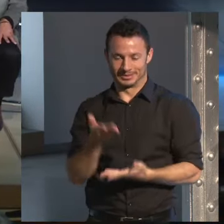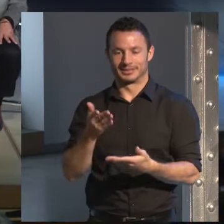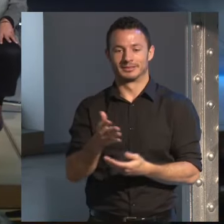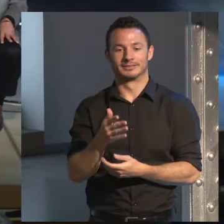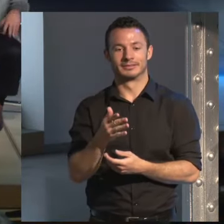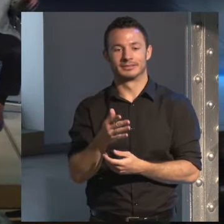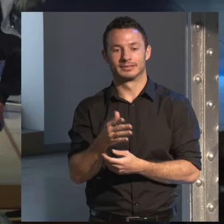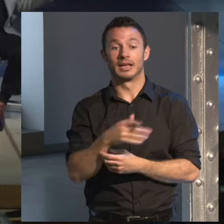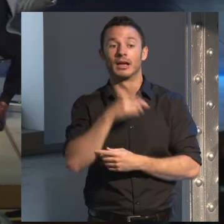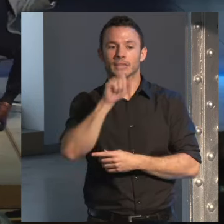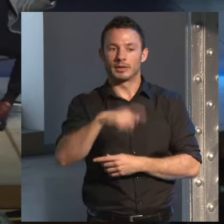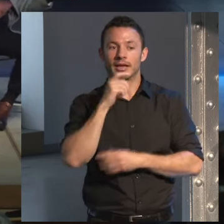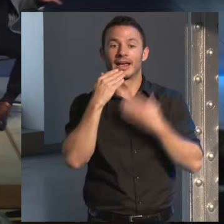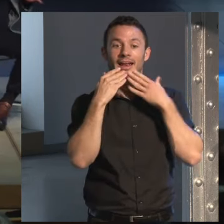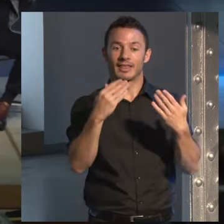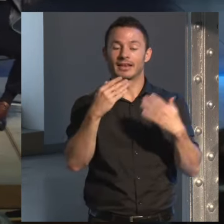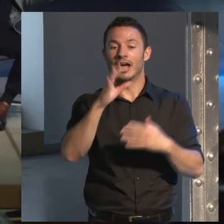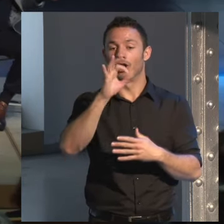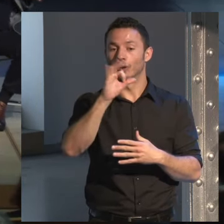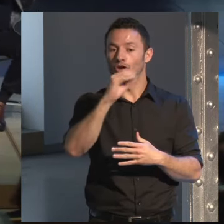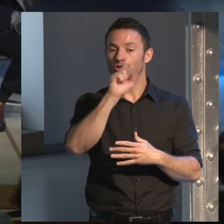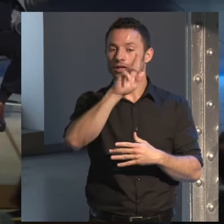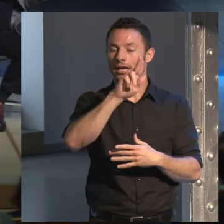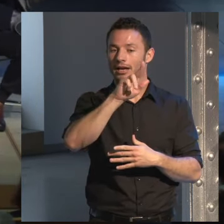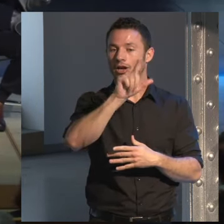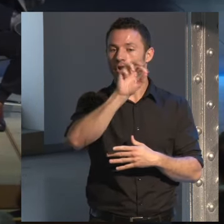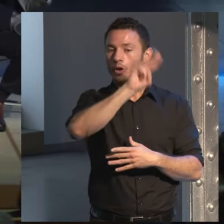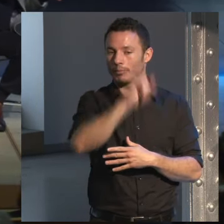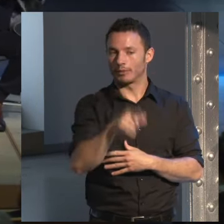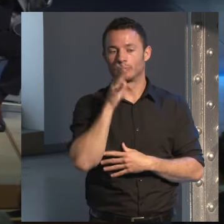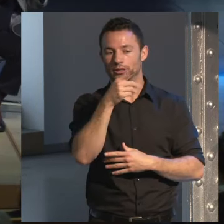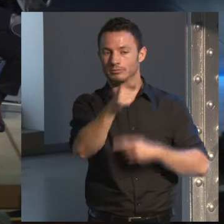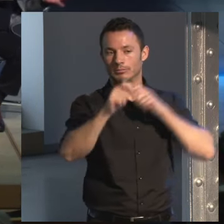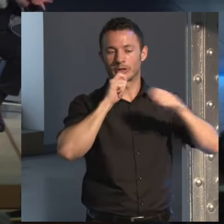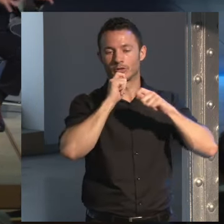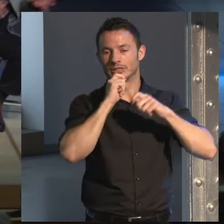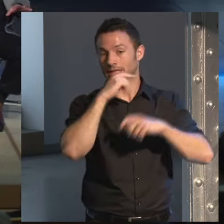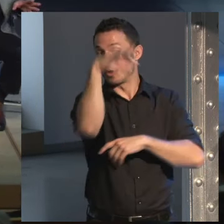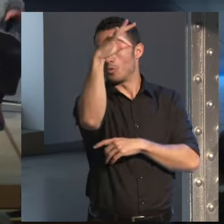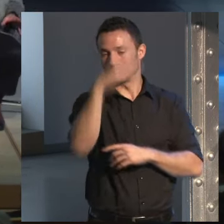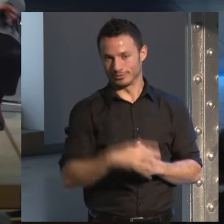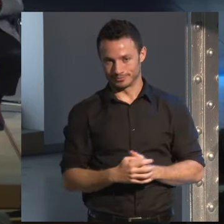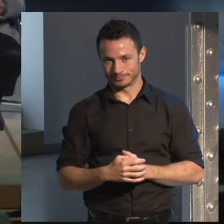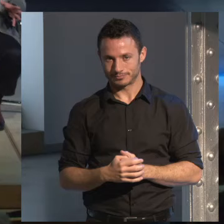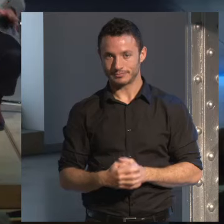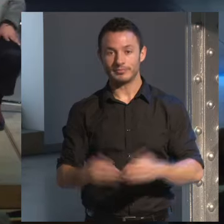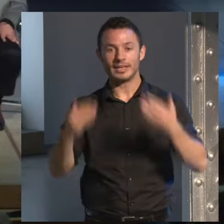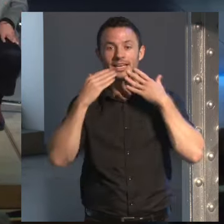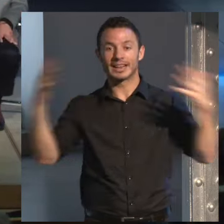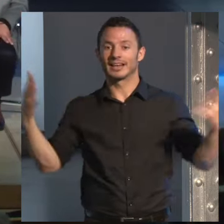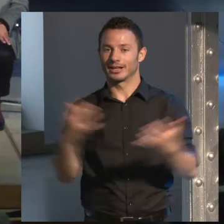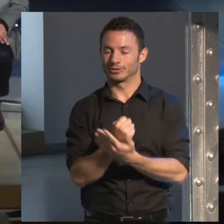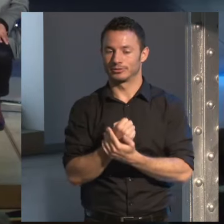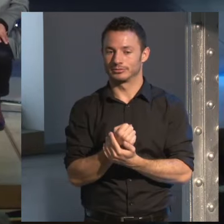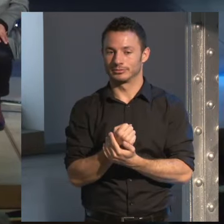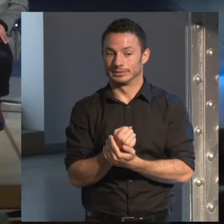estar aquí gracias a Óscar López que es un periodista público gracias a todos espero espero que lo